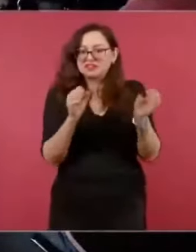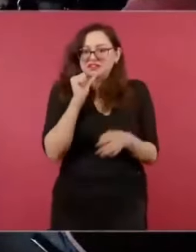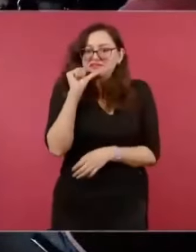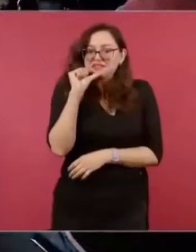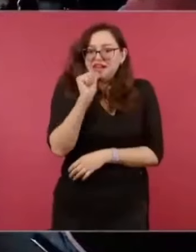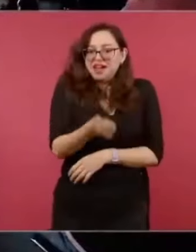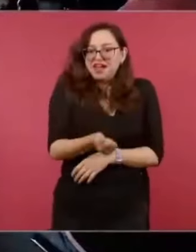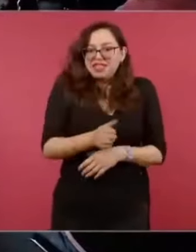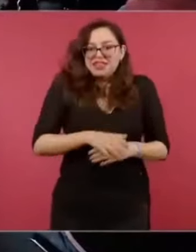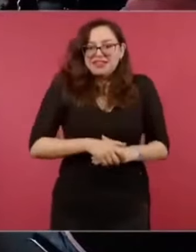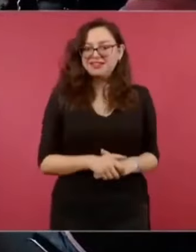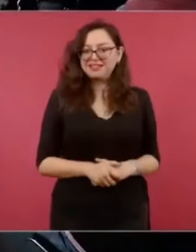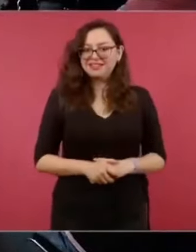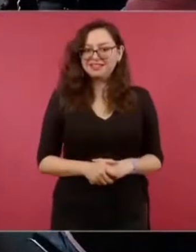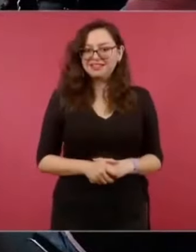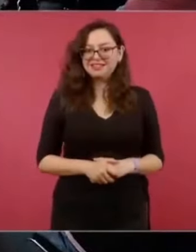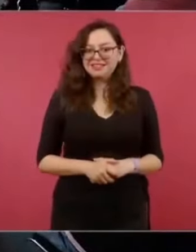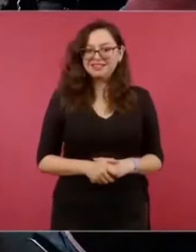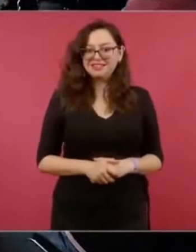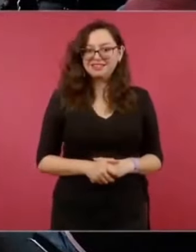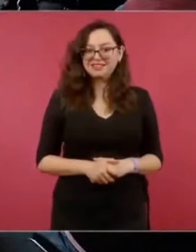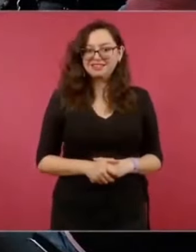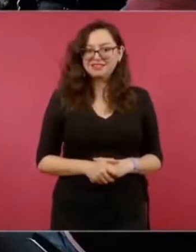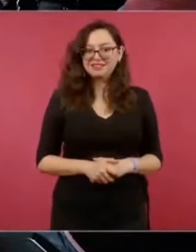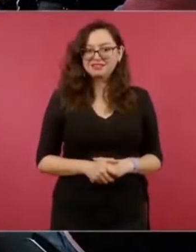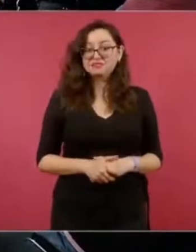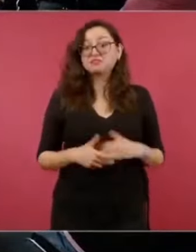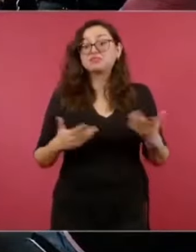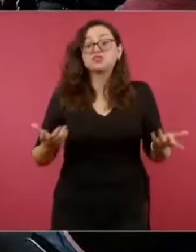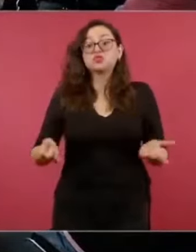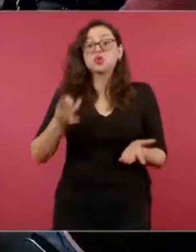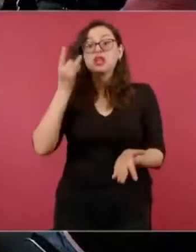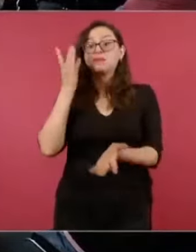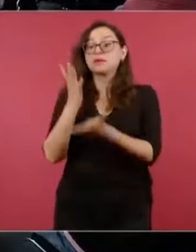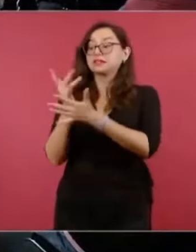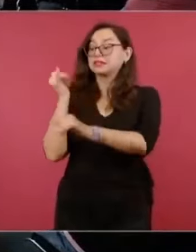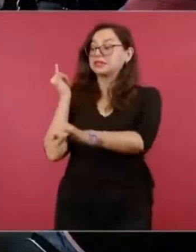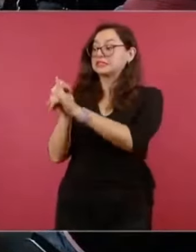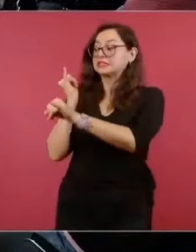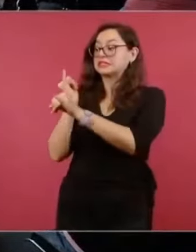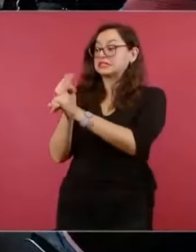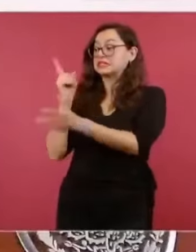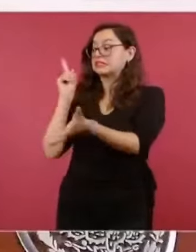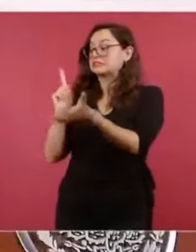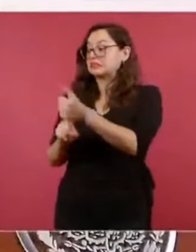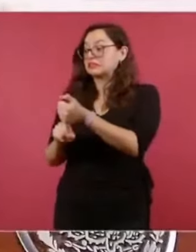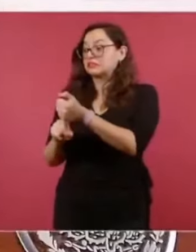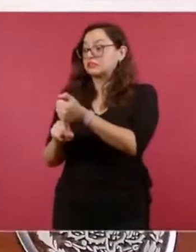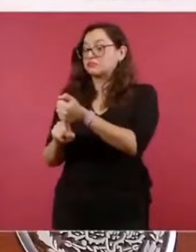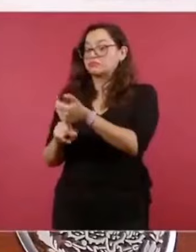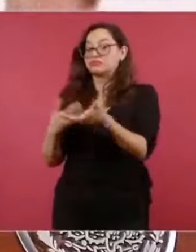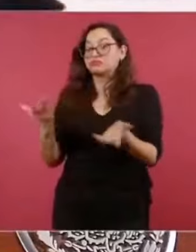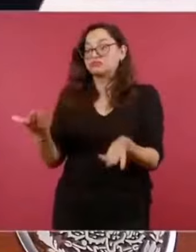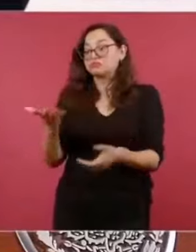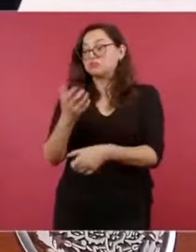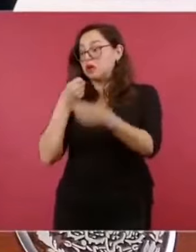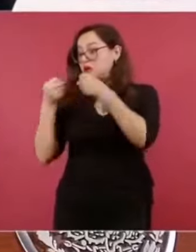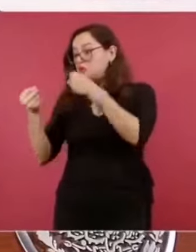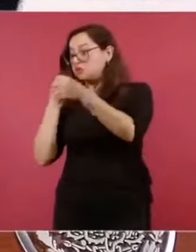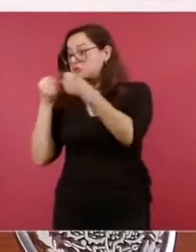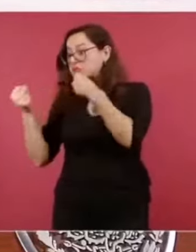por las benditas redes sociales, por muchos de ustedes y